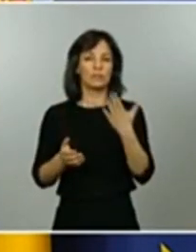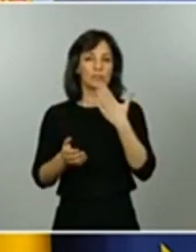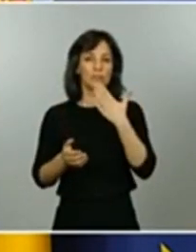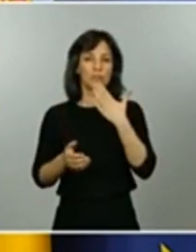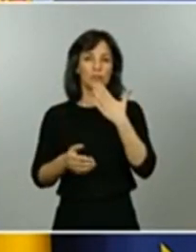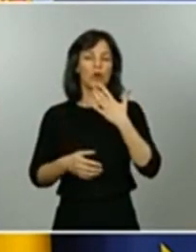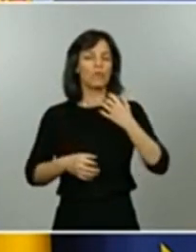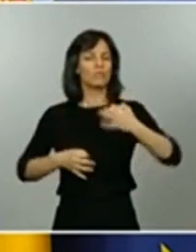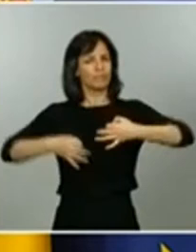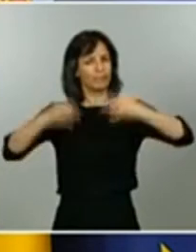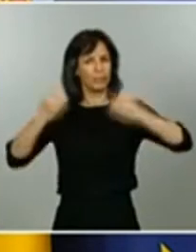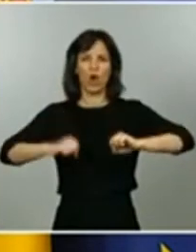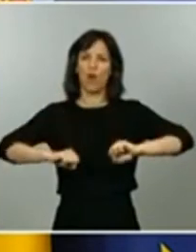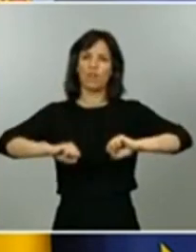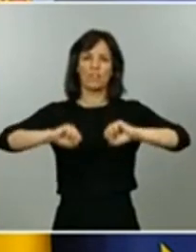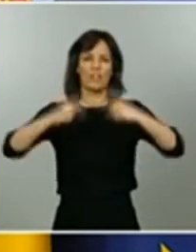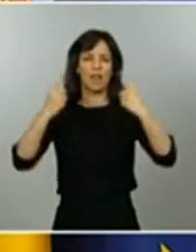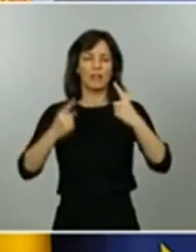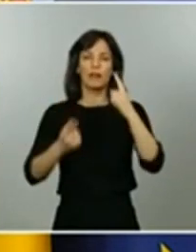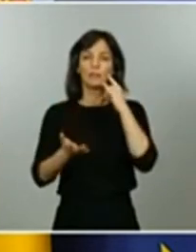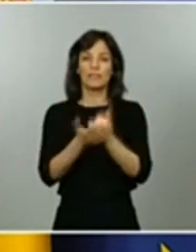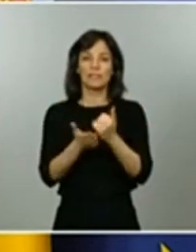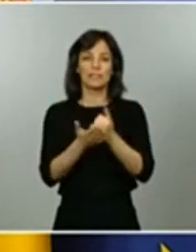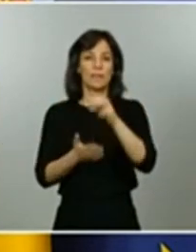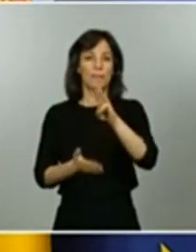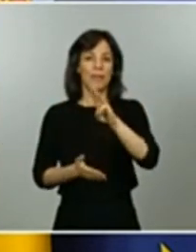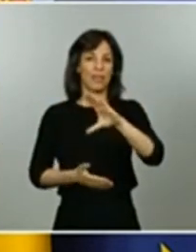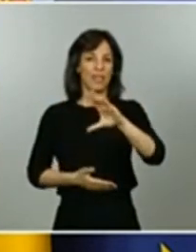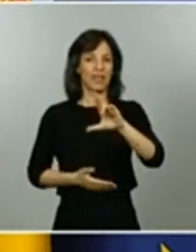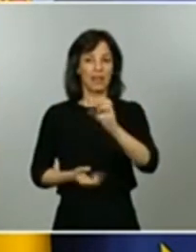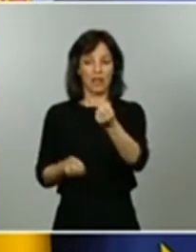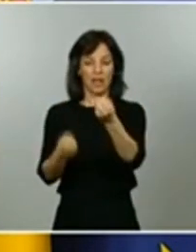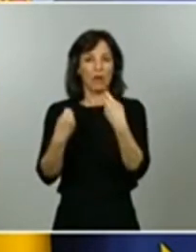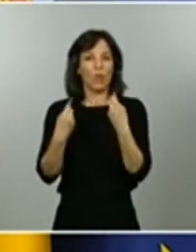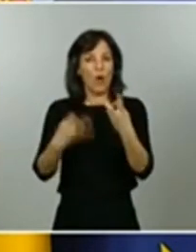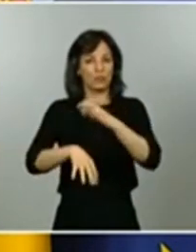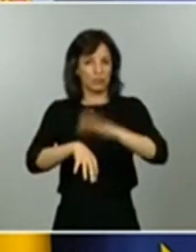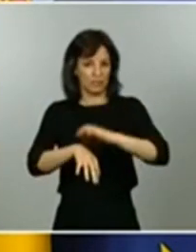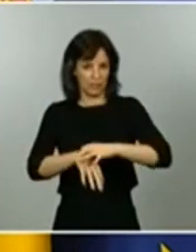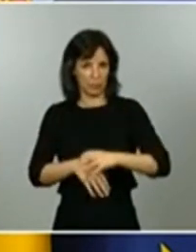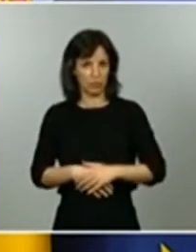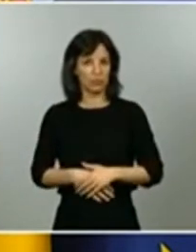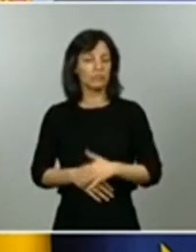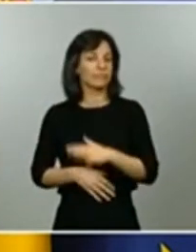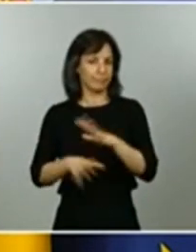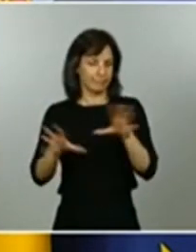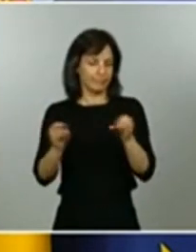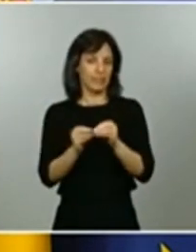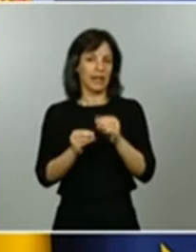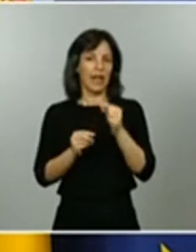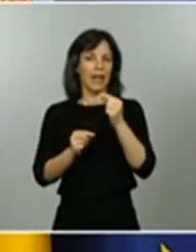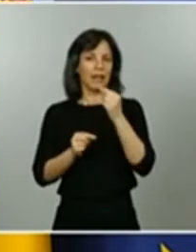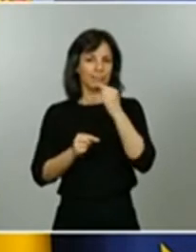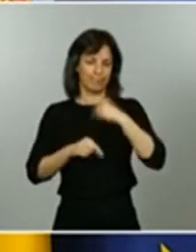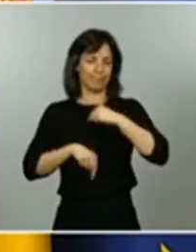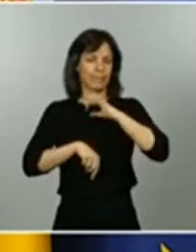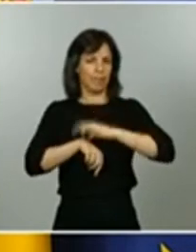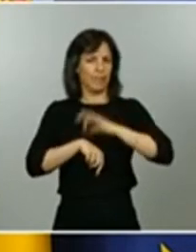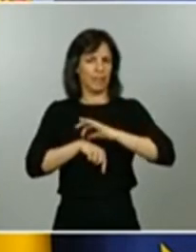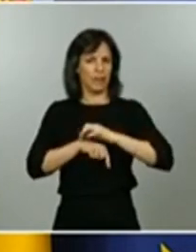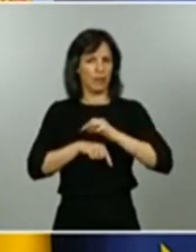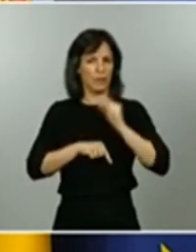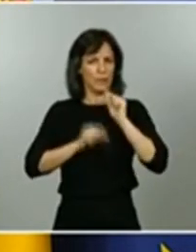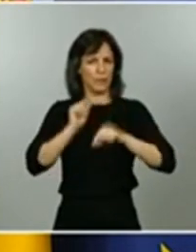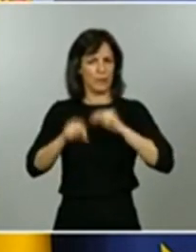por PCR, es decir, casos con infección vírica activa en los últimos siete días y en los últimos